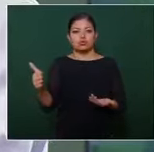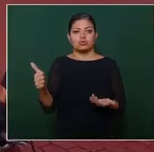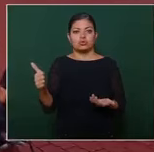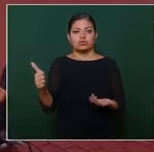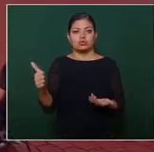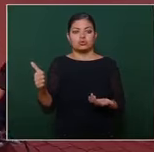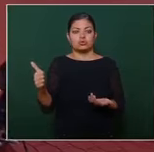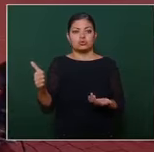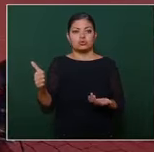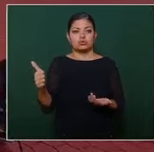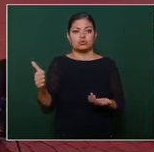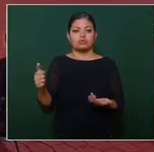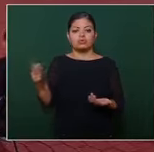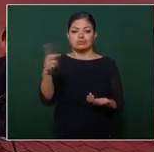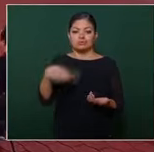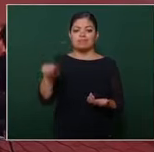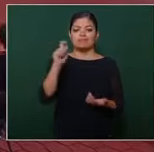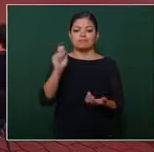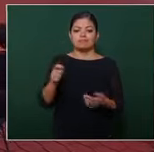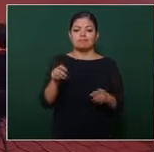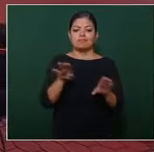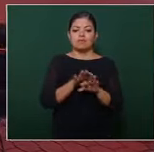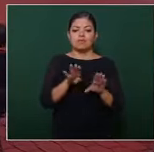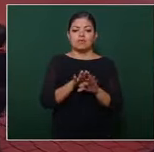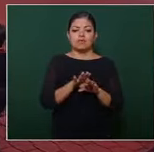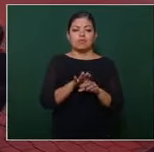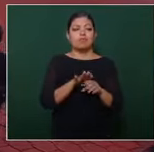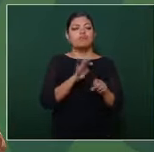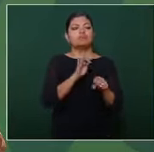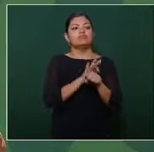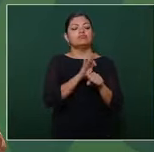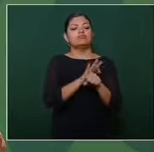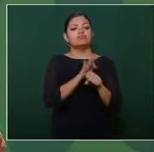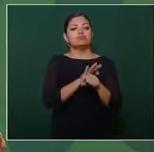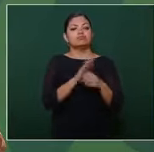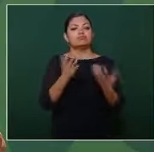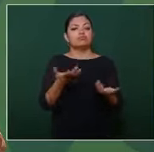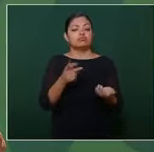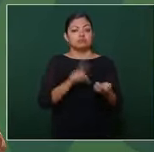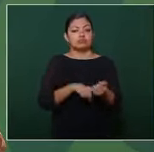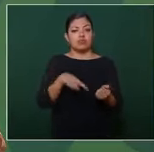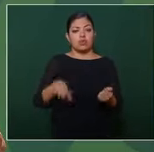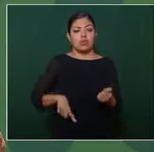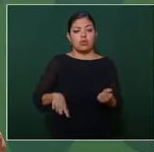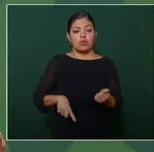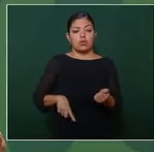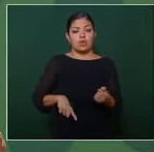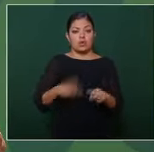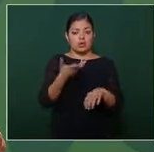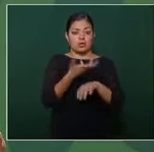reciben respaldo del gobierno de Estados Unidos